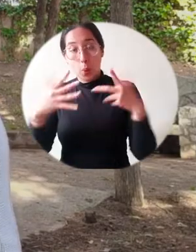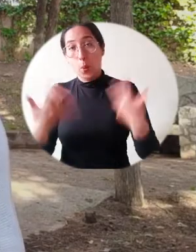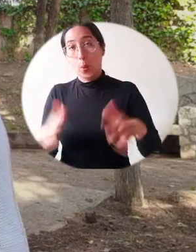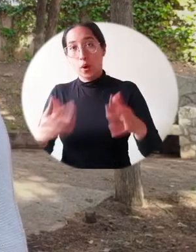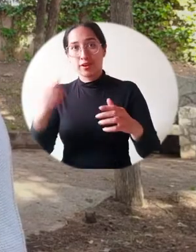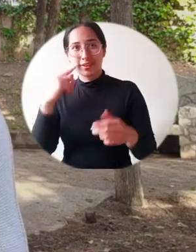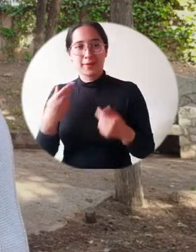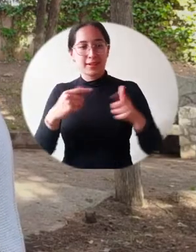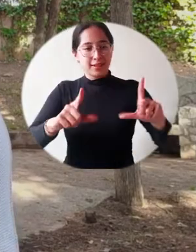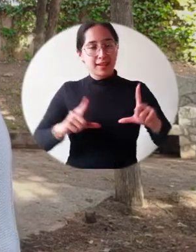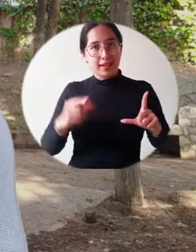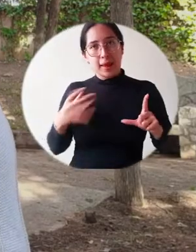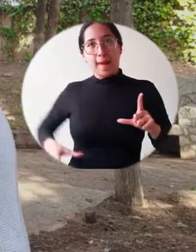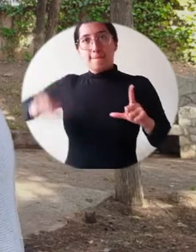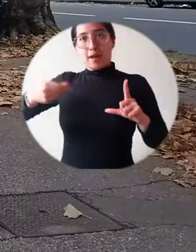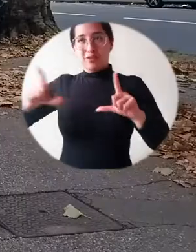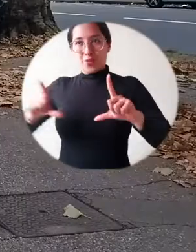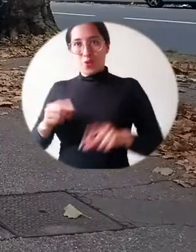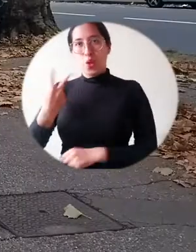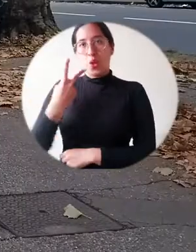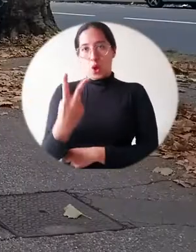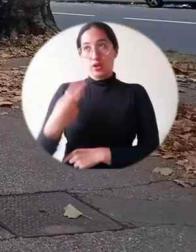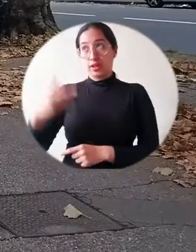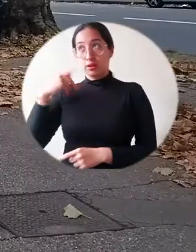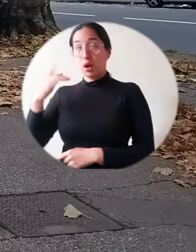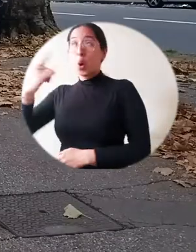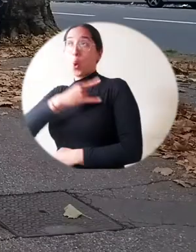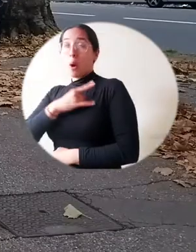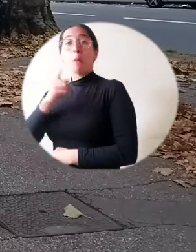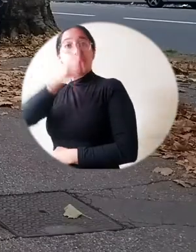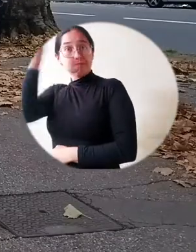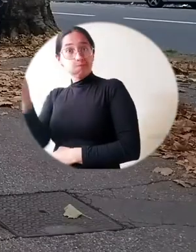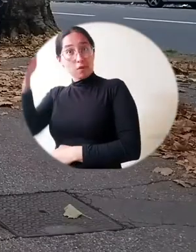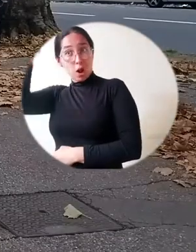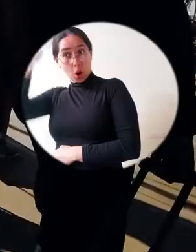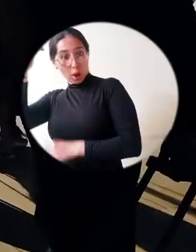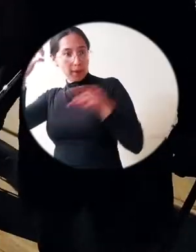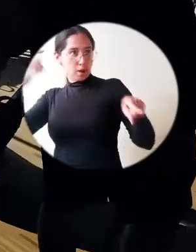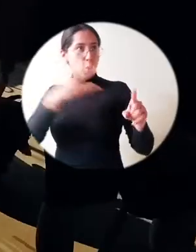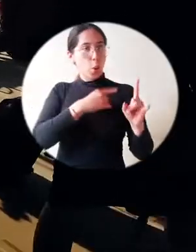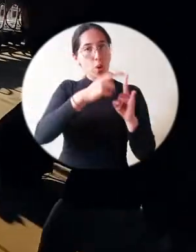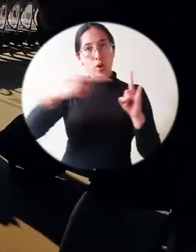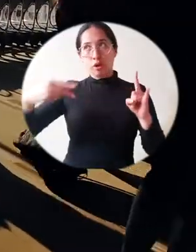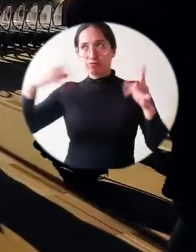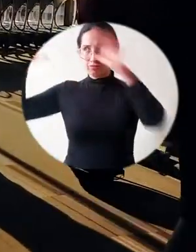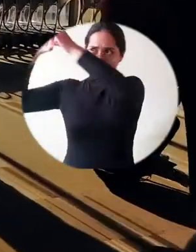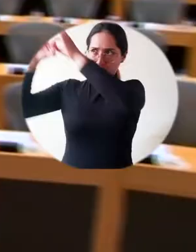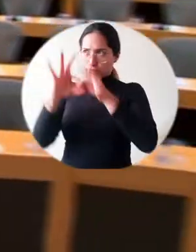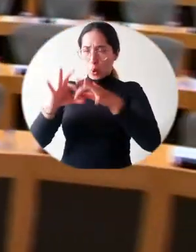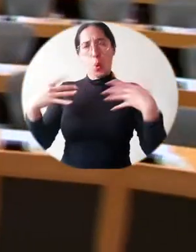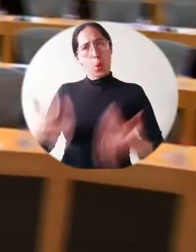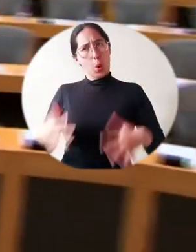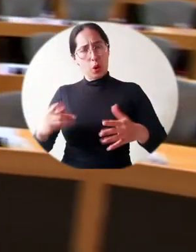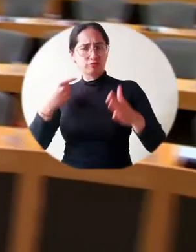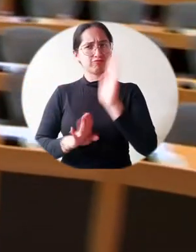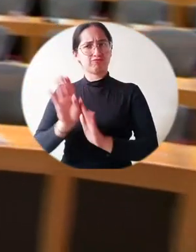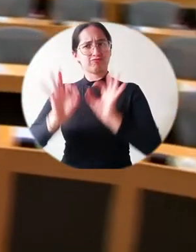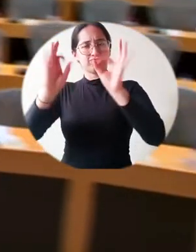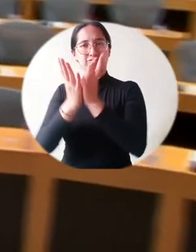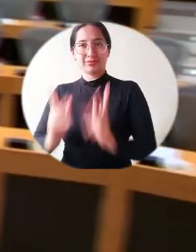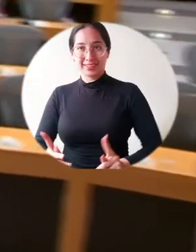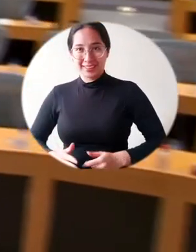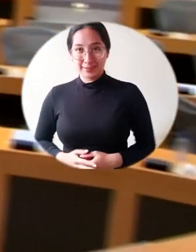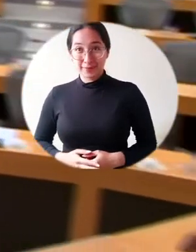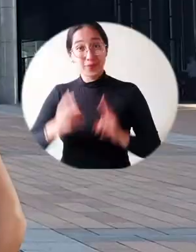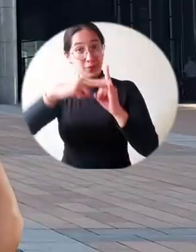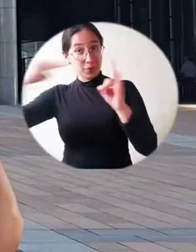aportar lo máximo a la Universidad del Magdalena. Estos jóvenes que dieron un salto internacional demuestran el éxito de los convenios de doble titulación que sostiene